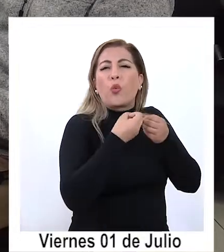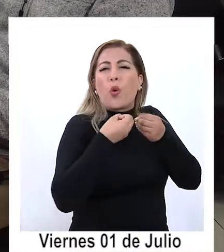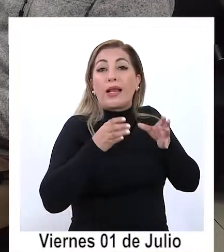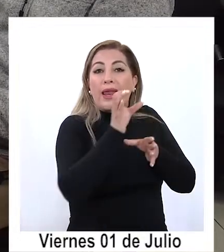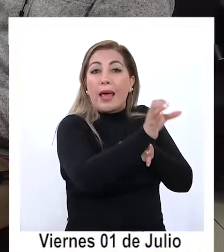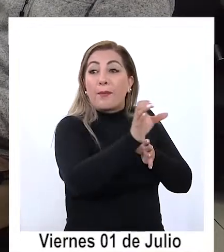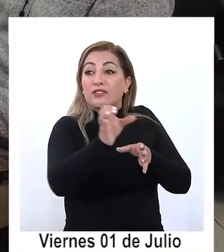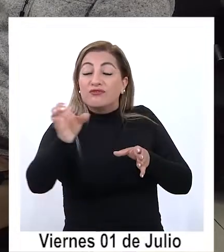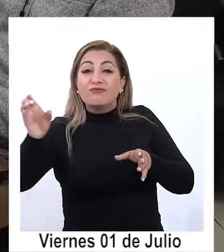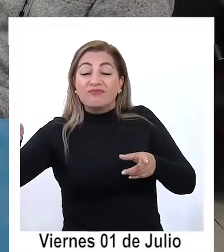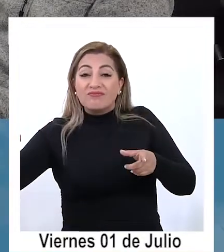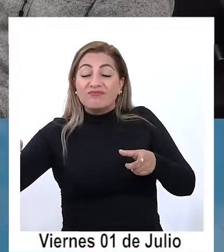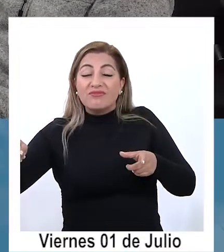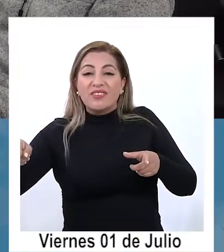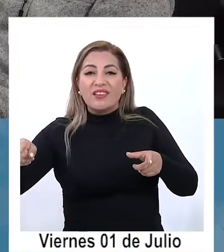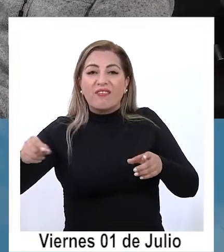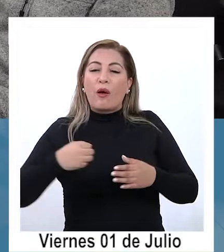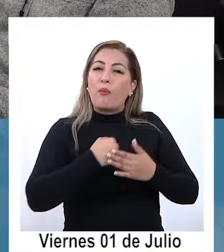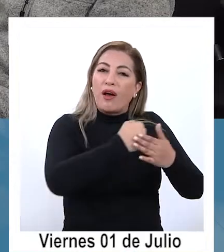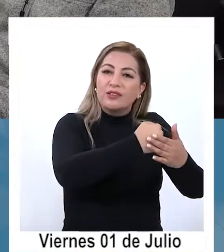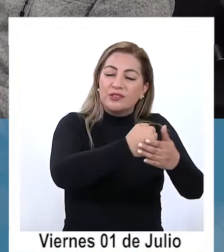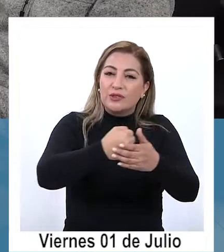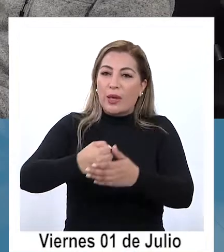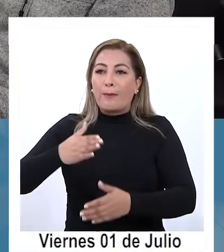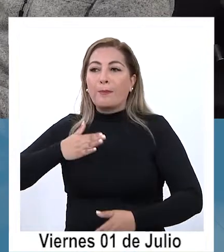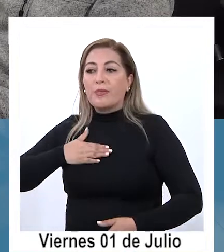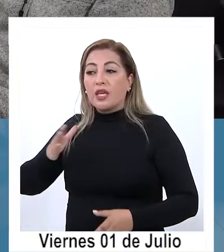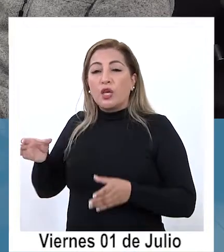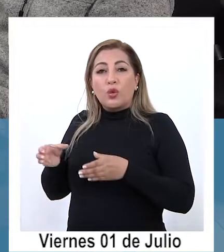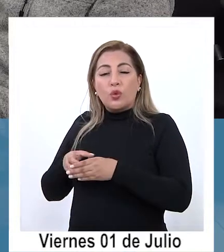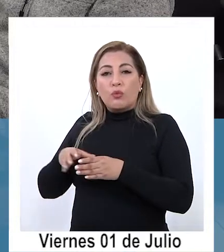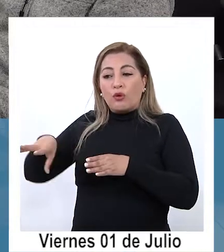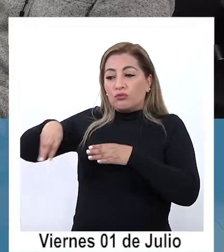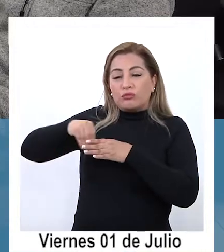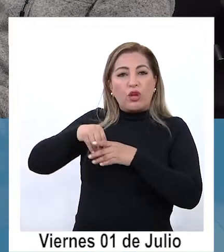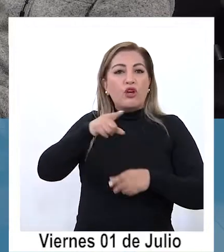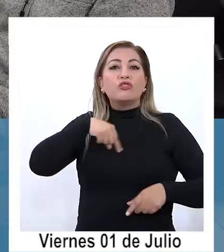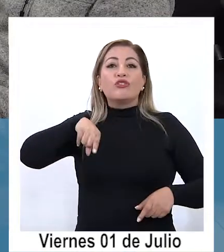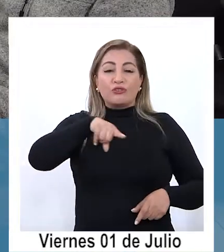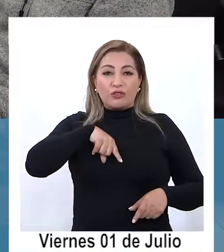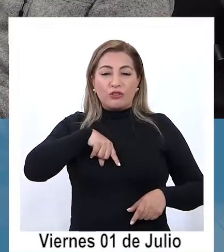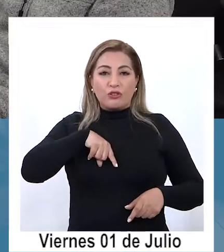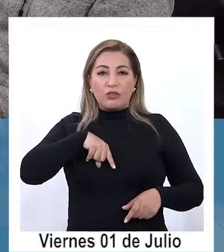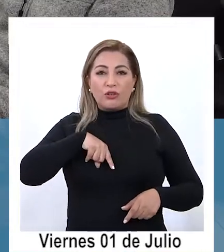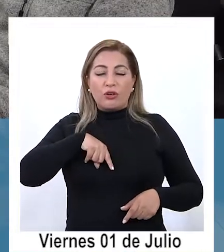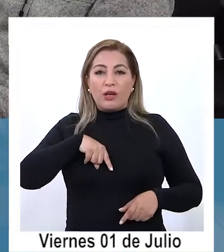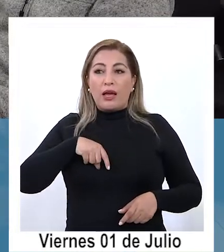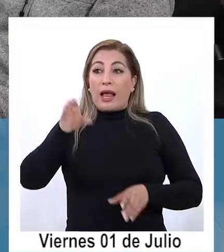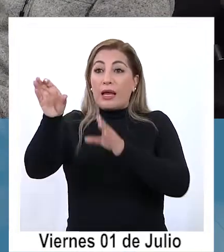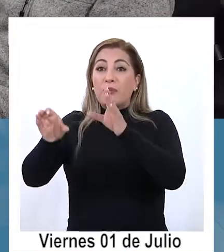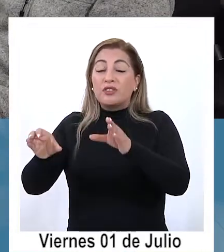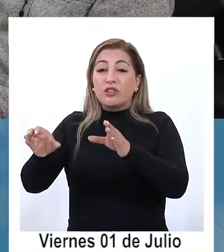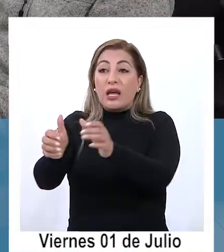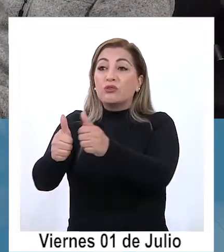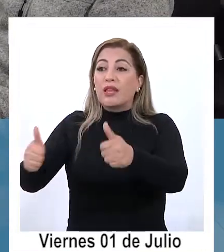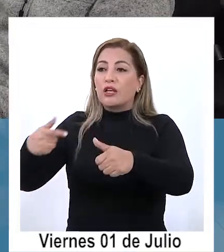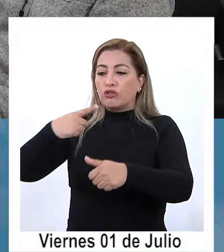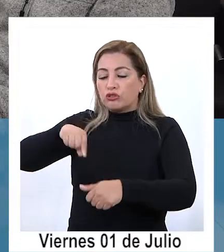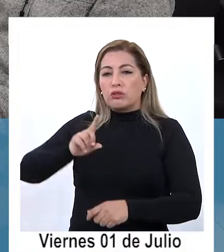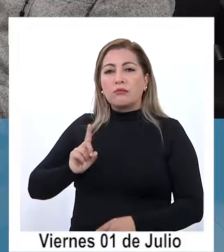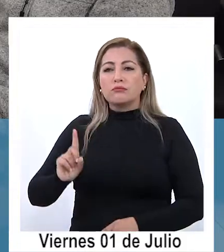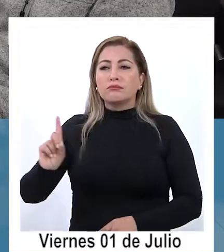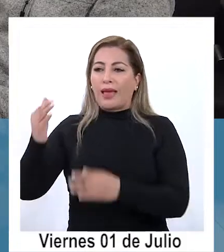es por eso que he instruido cierto a nuestro equipo que nosotros vayamos a saludar a nuestras autoridades